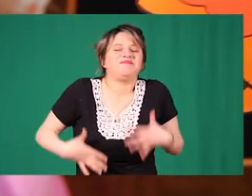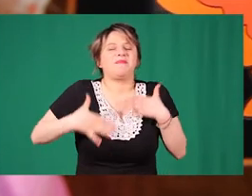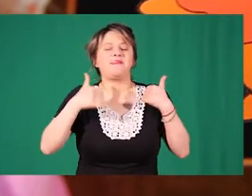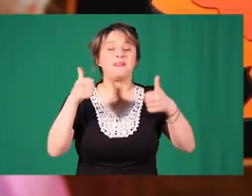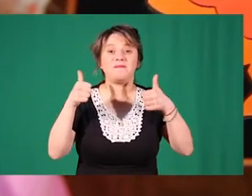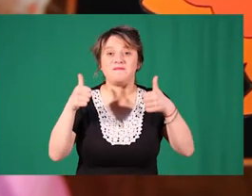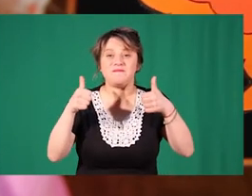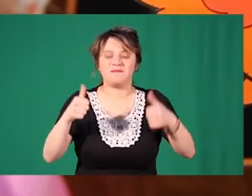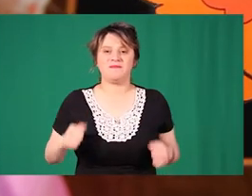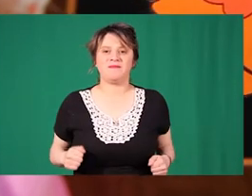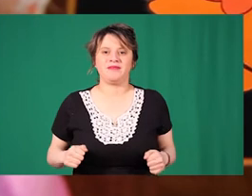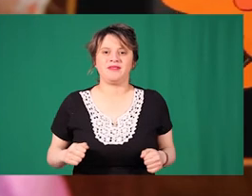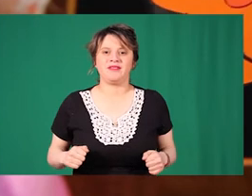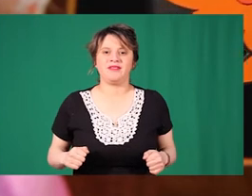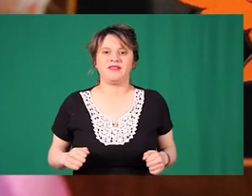disfrute